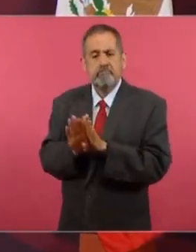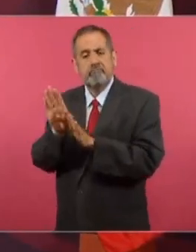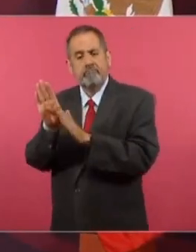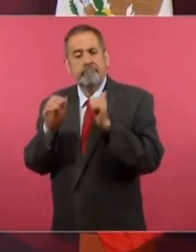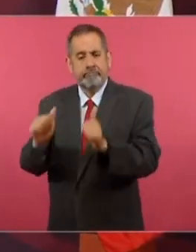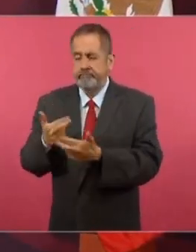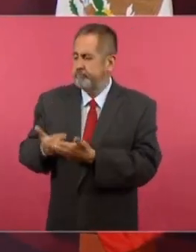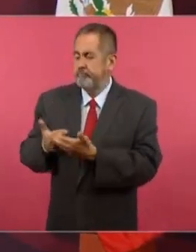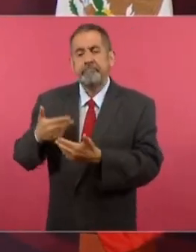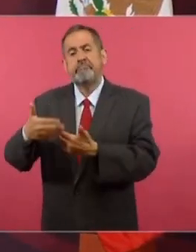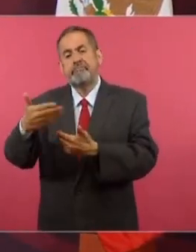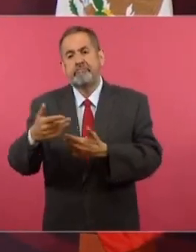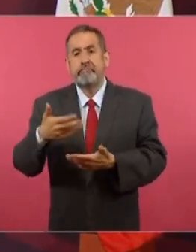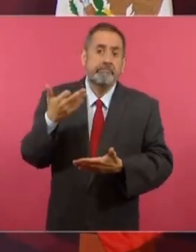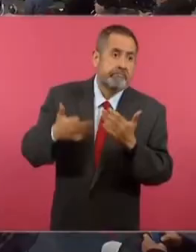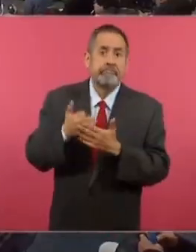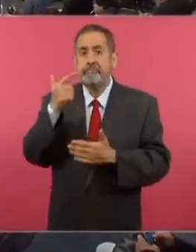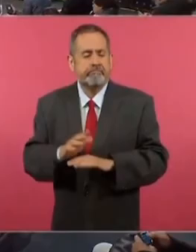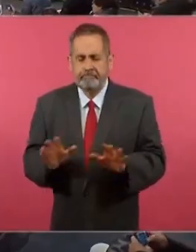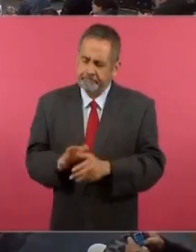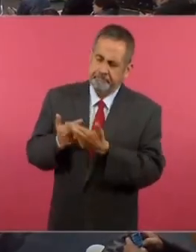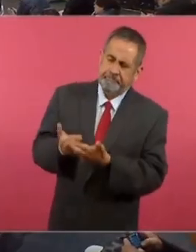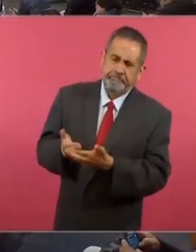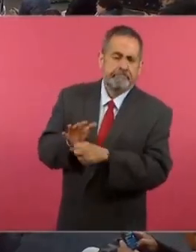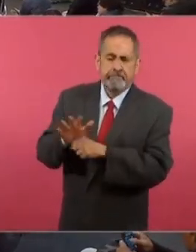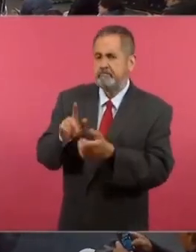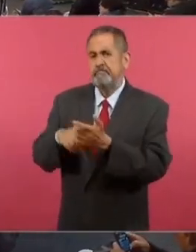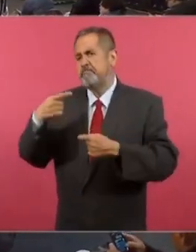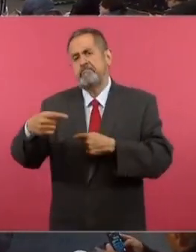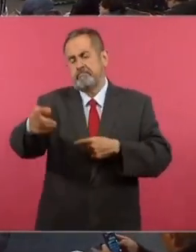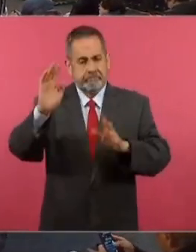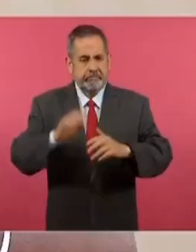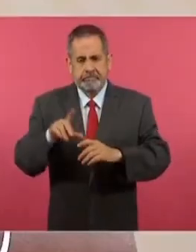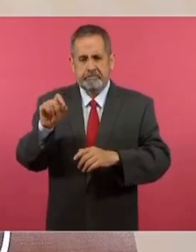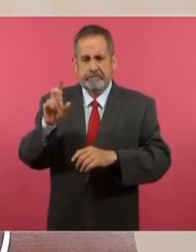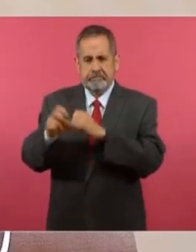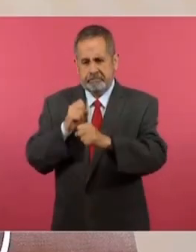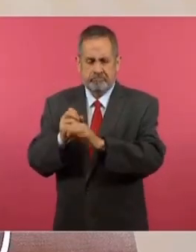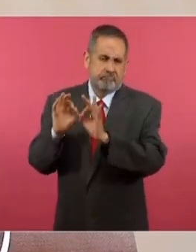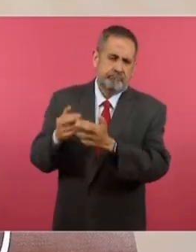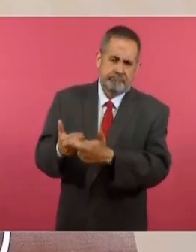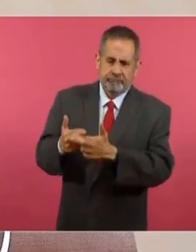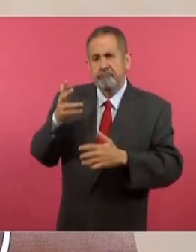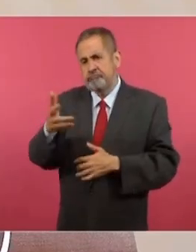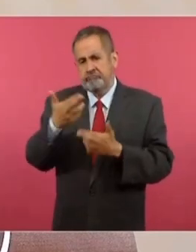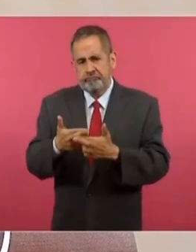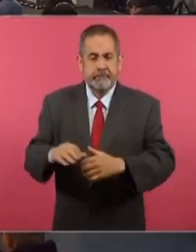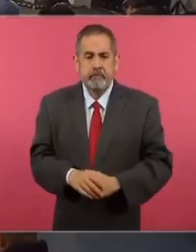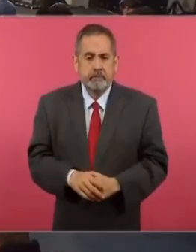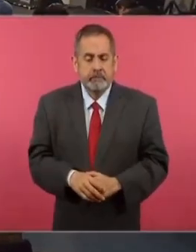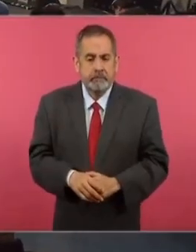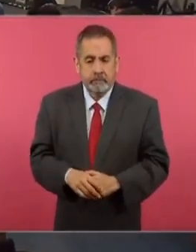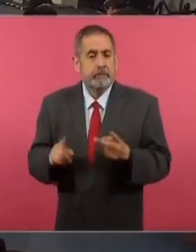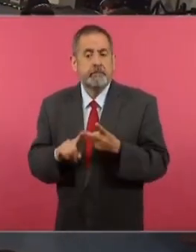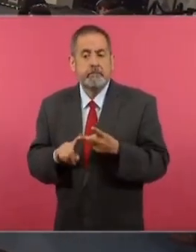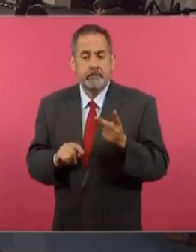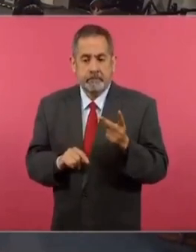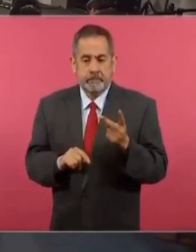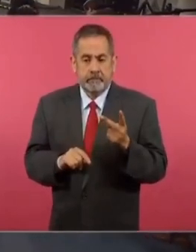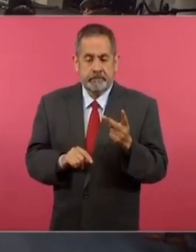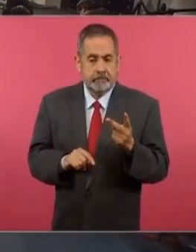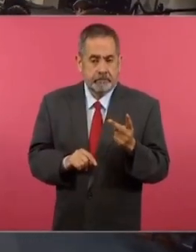reservas como para que no nos falte el petróleo en 20, 30 años. Hacia adelante. Sin problemas. Lo segundo